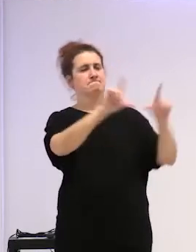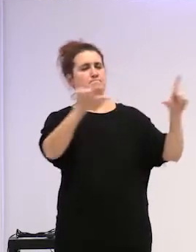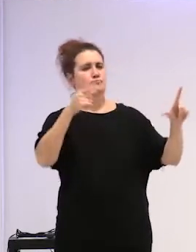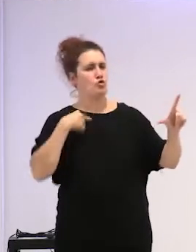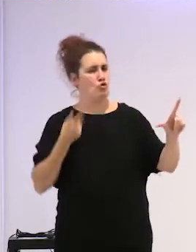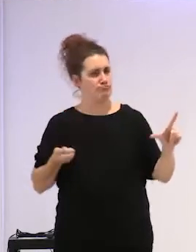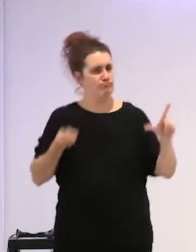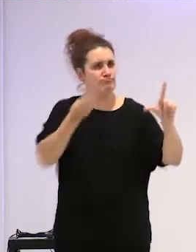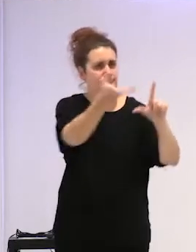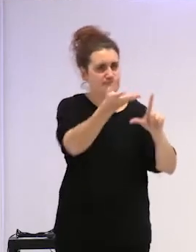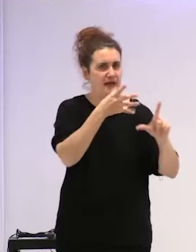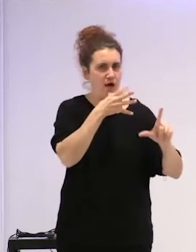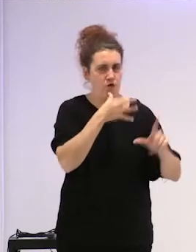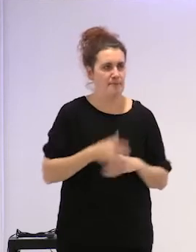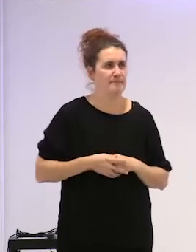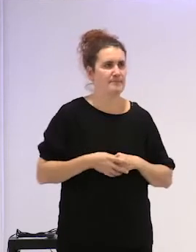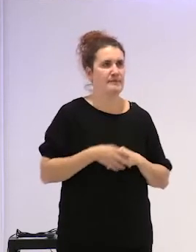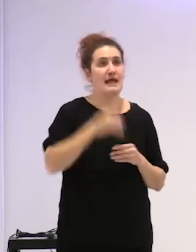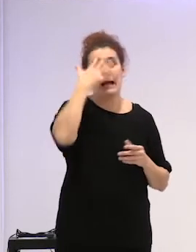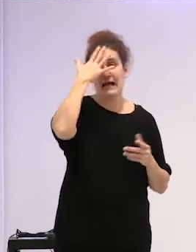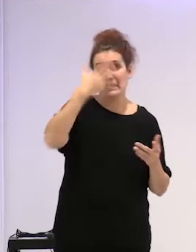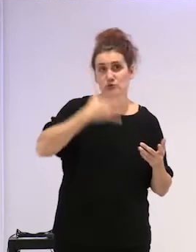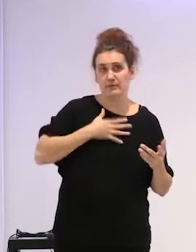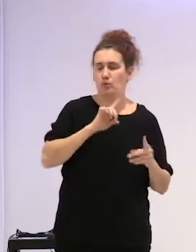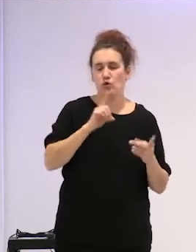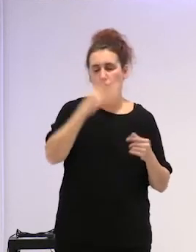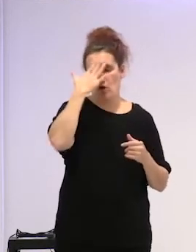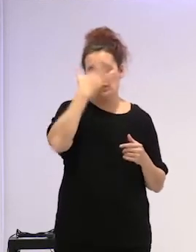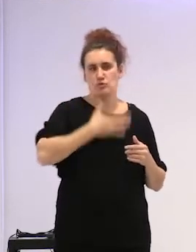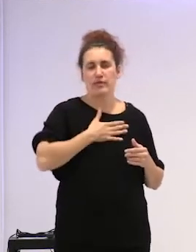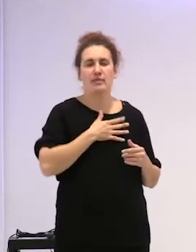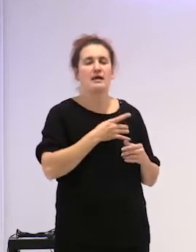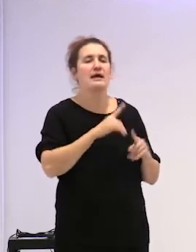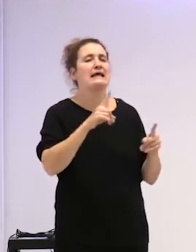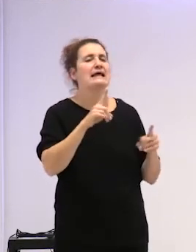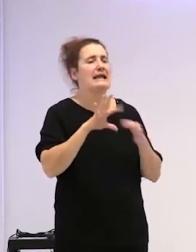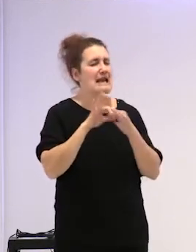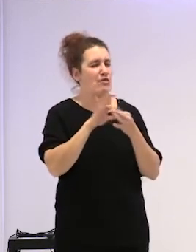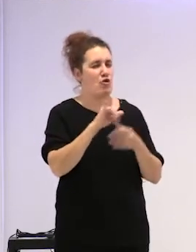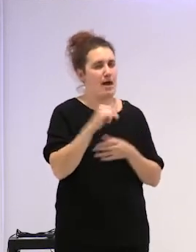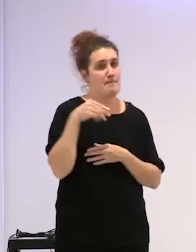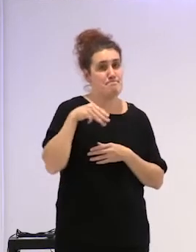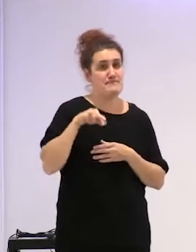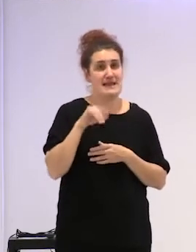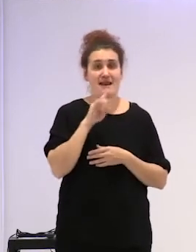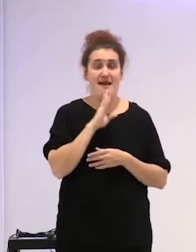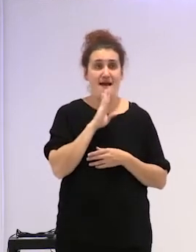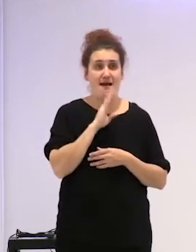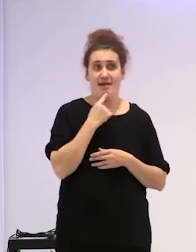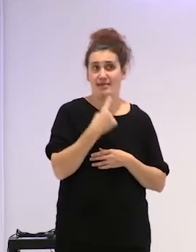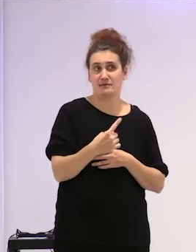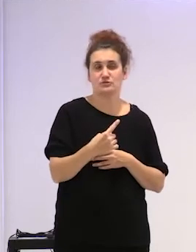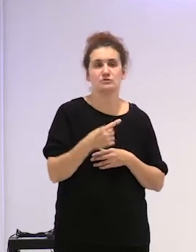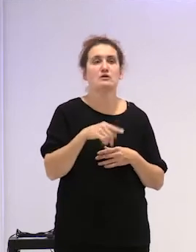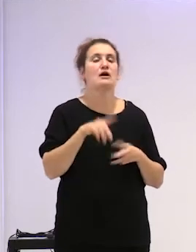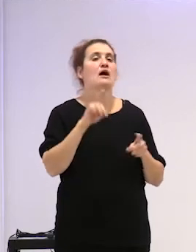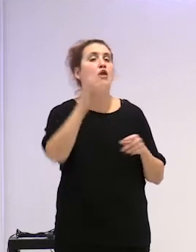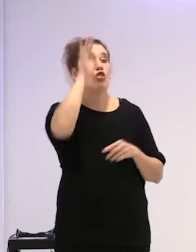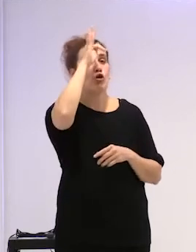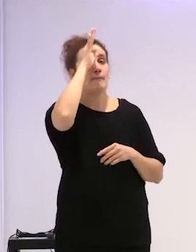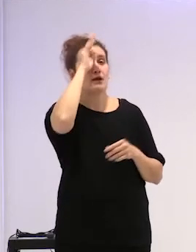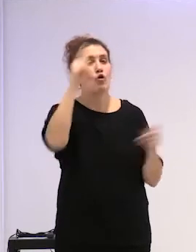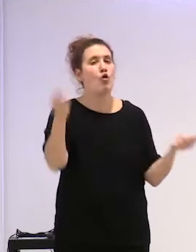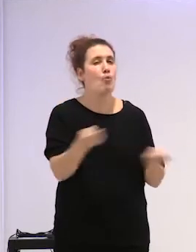casualmente, bueno, no casualmente, tiene que ver con lo que decía, miren, el domingo se